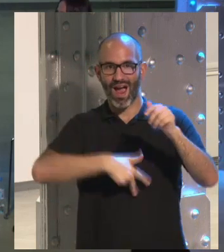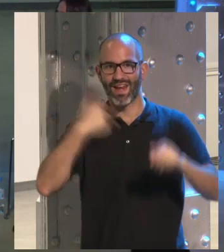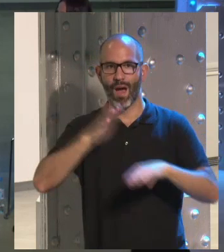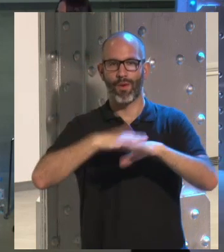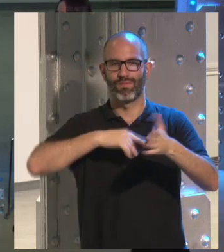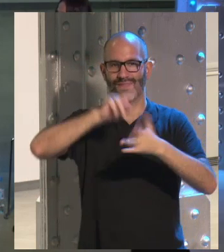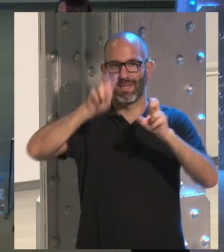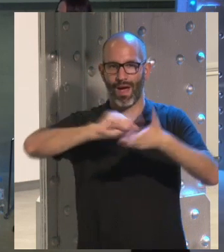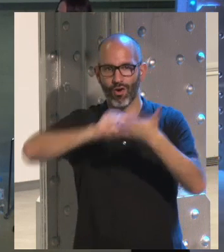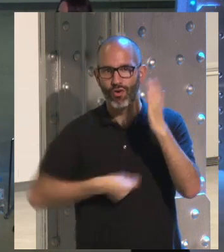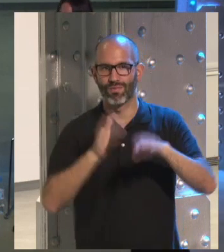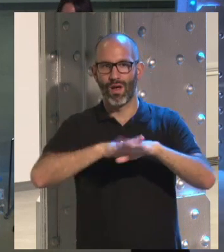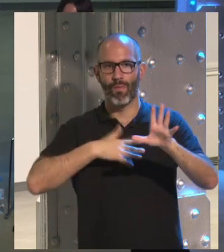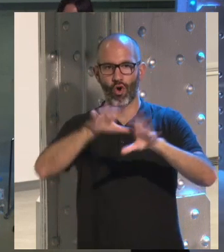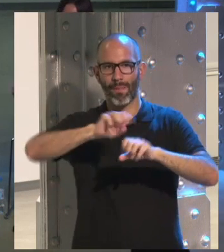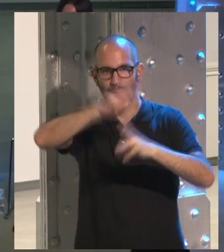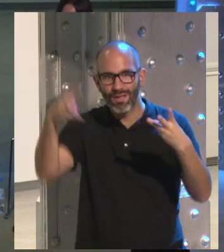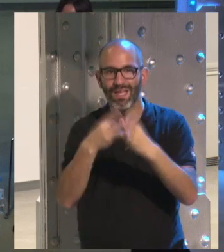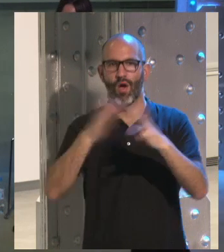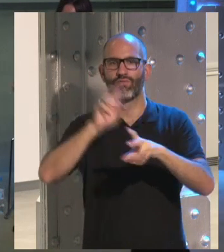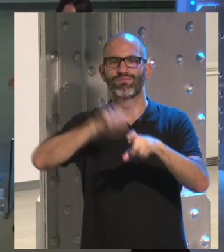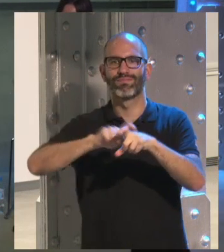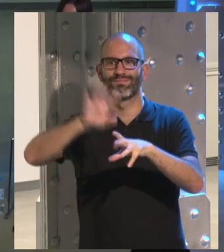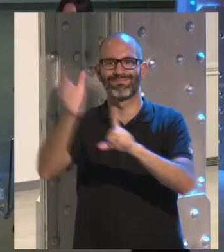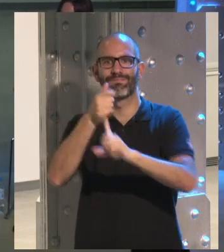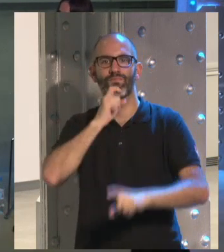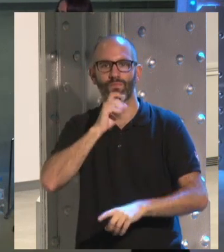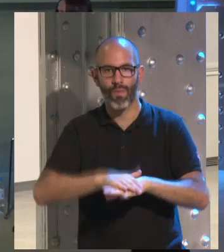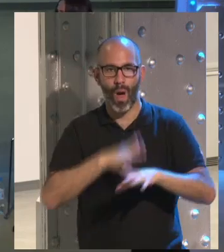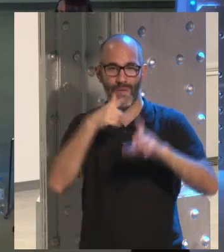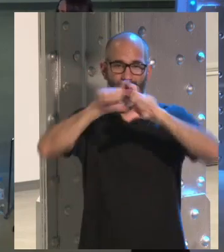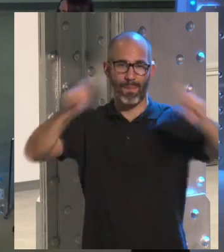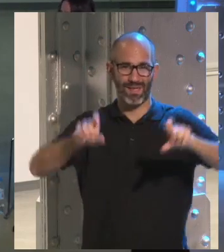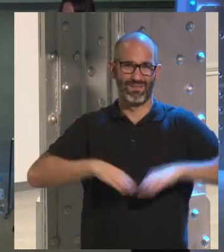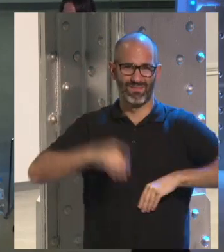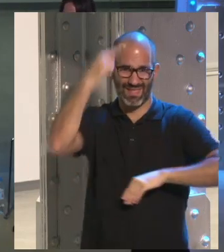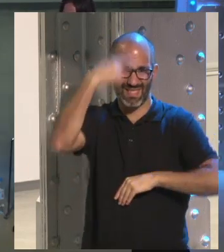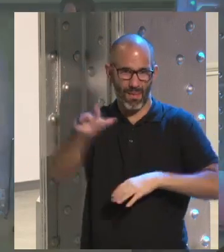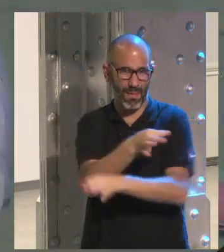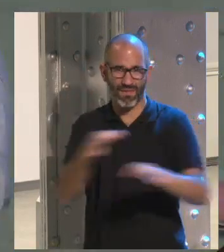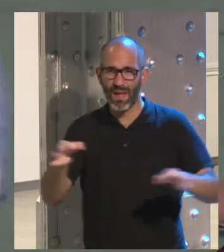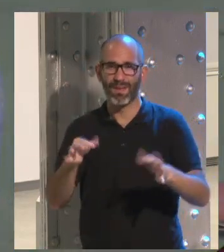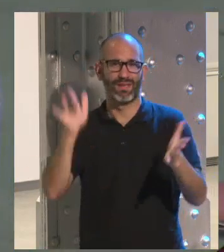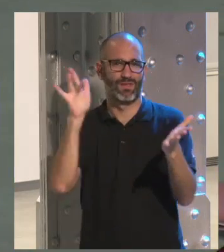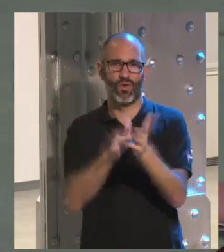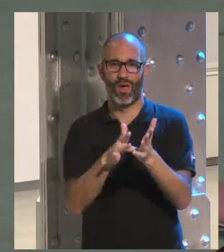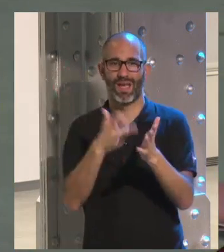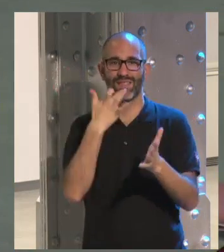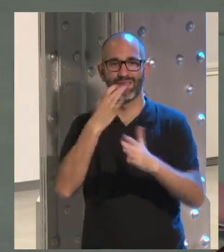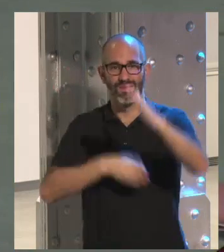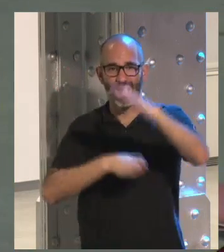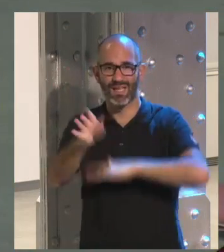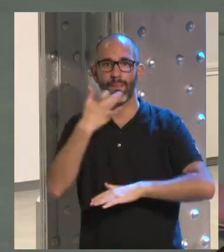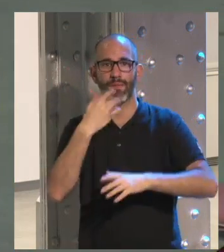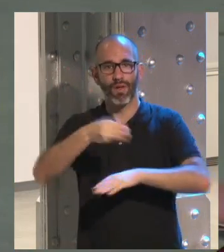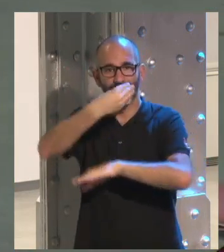contratos, en la compra por internet o incluso en este tipo. Y la verdad es que las compañías asumen que el que entra con una